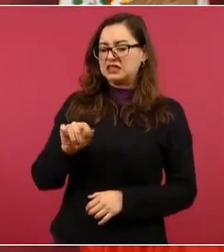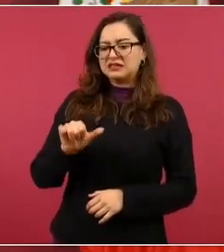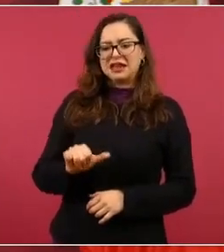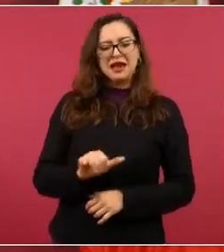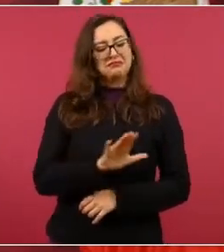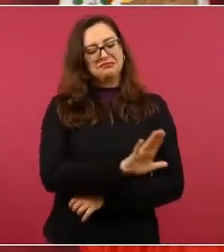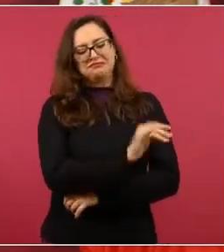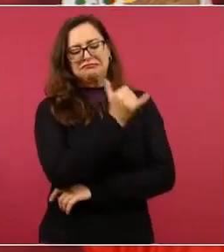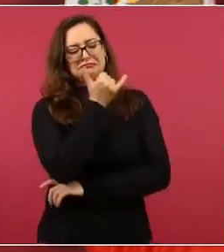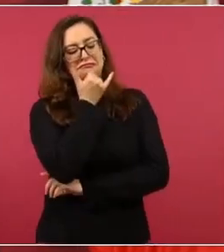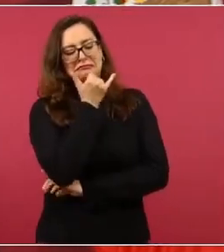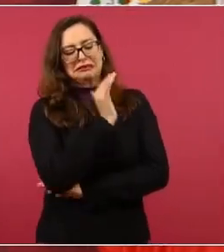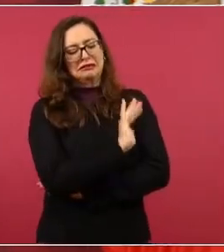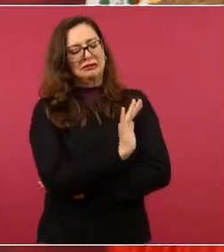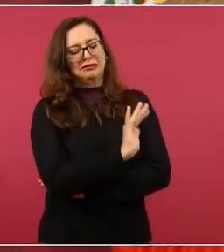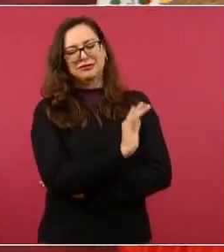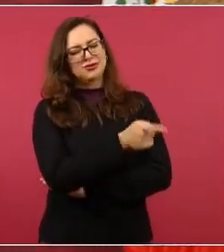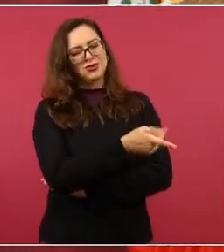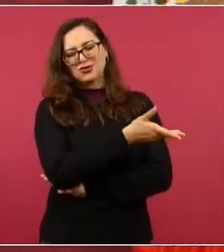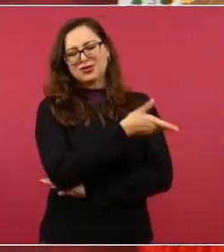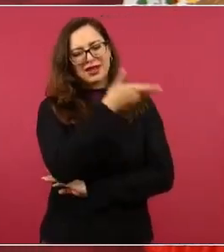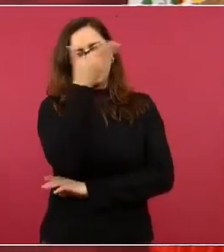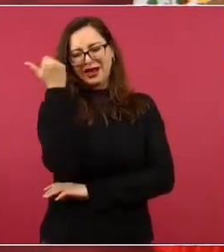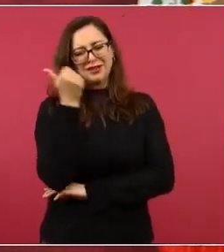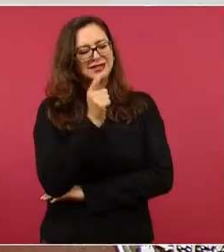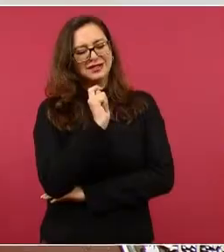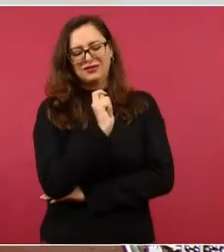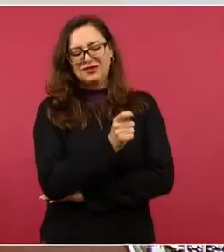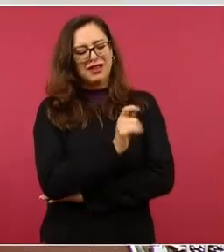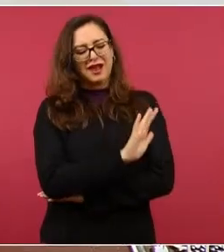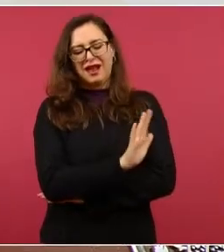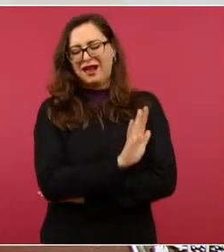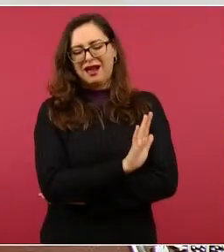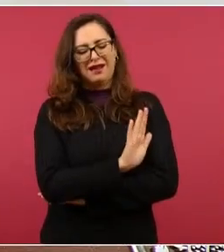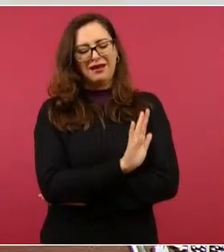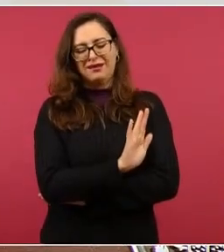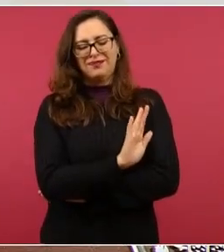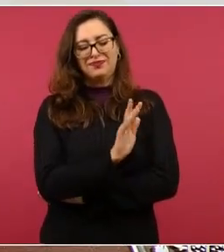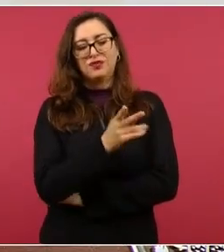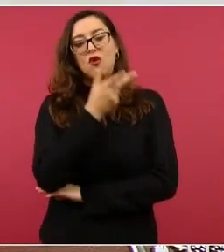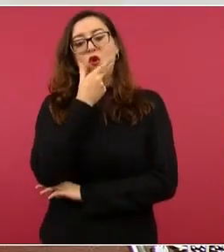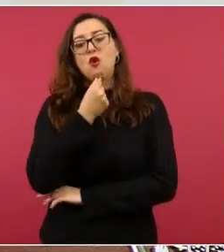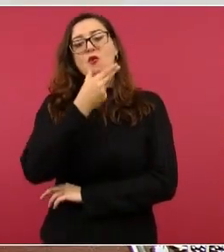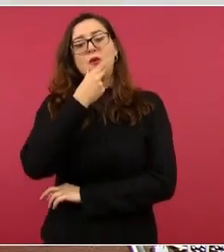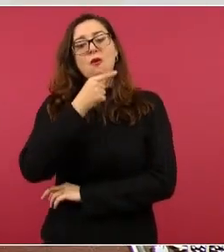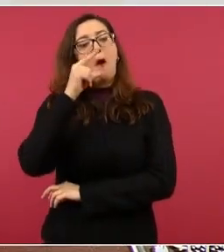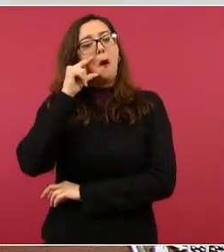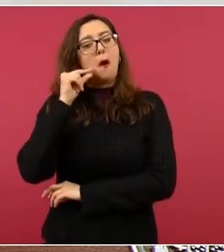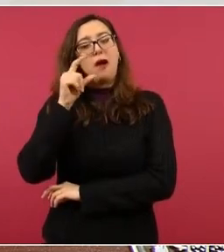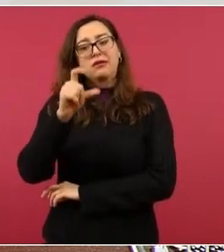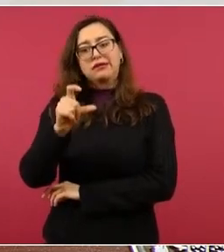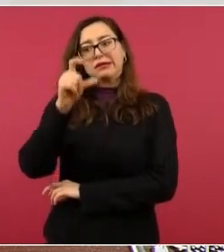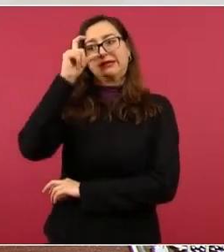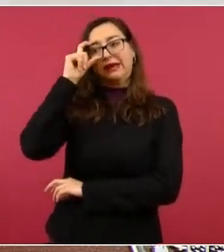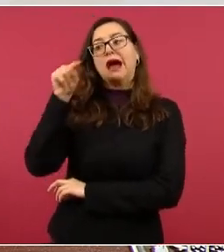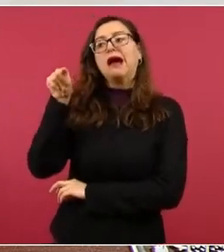Ricardo Flores Madón elaboró un plan,